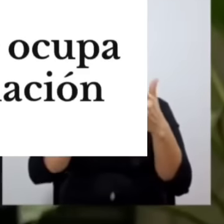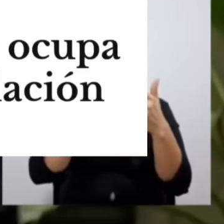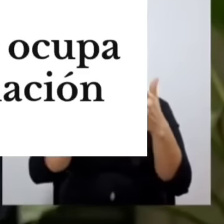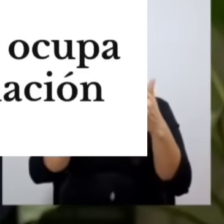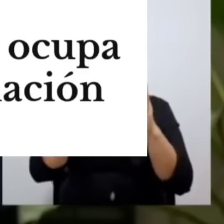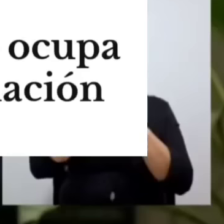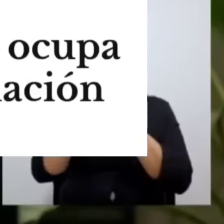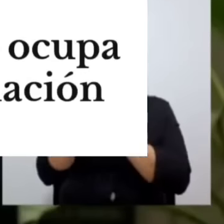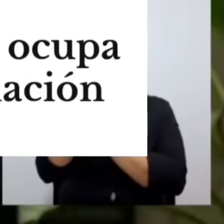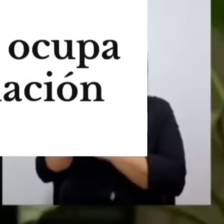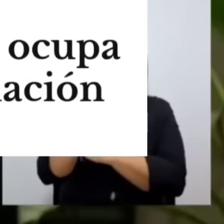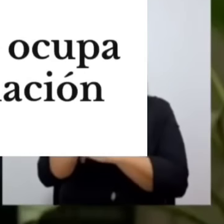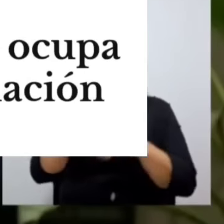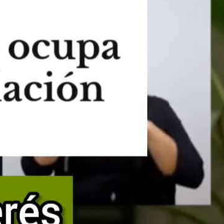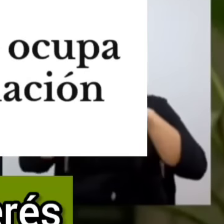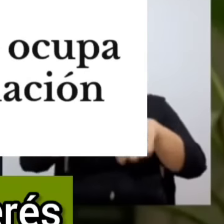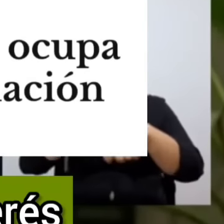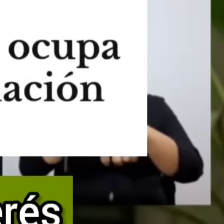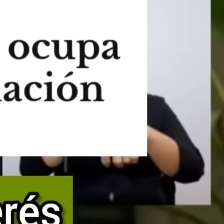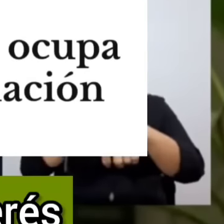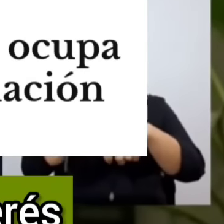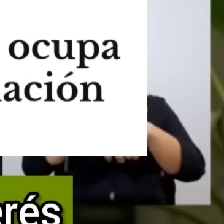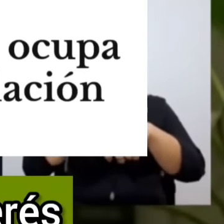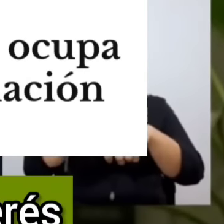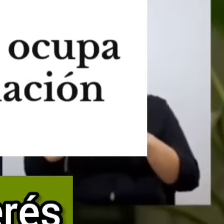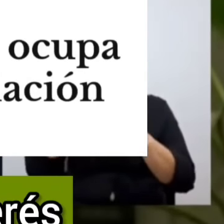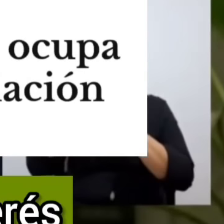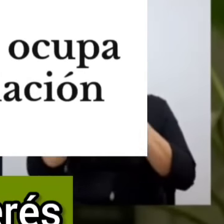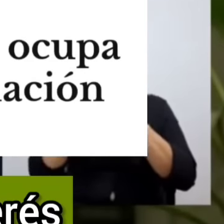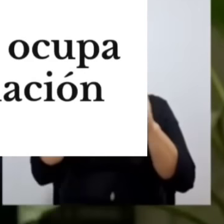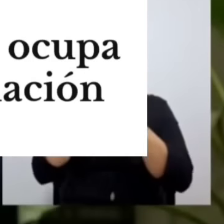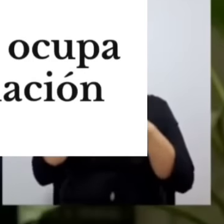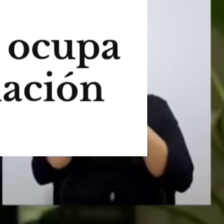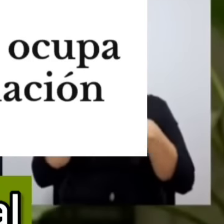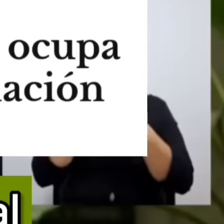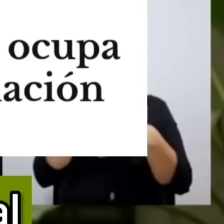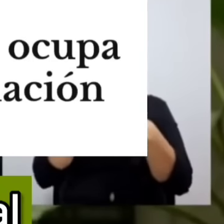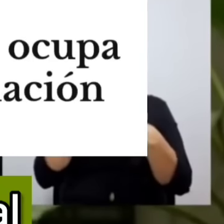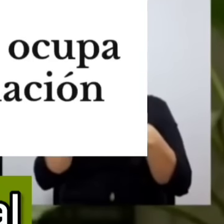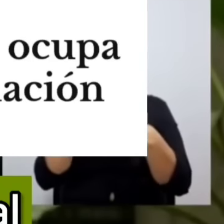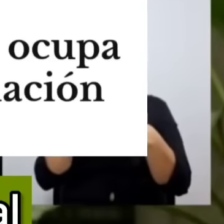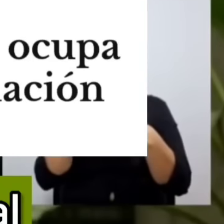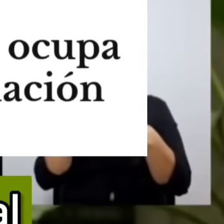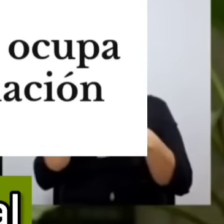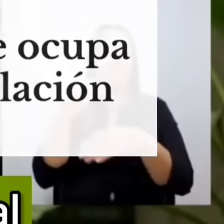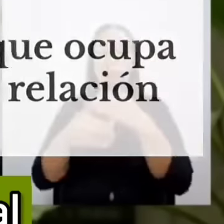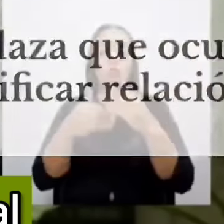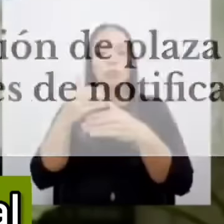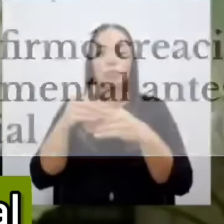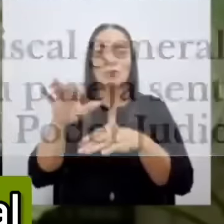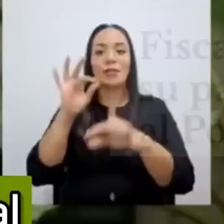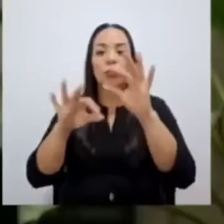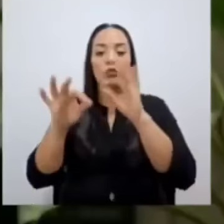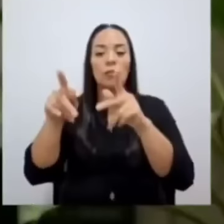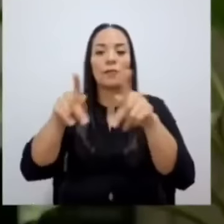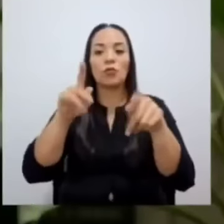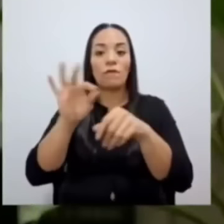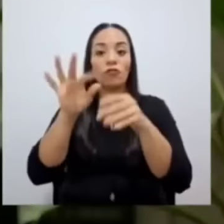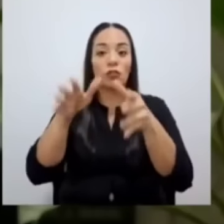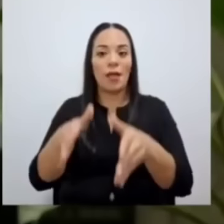13 lo violó. Consideración de los conflictos de interés en procesos de selección de personal.